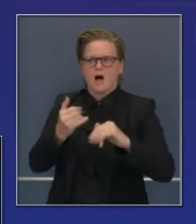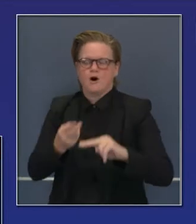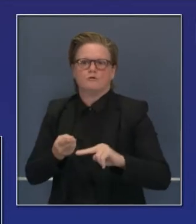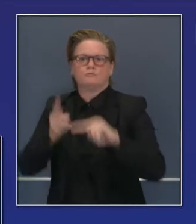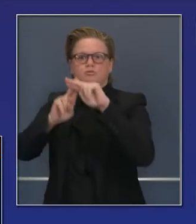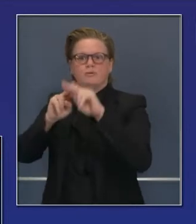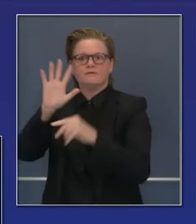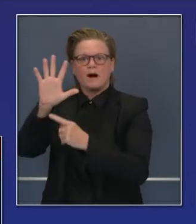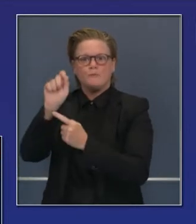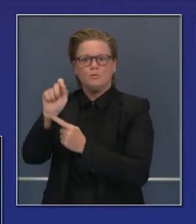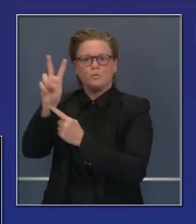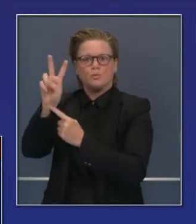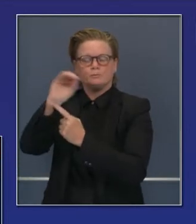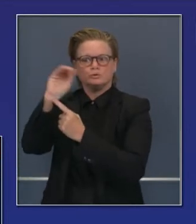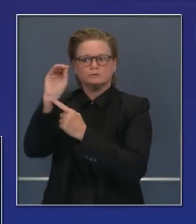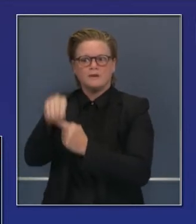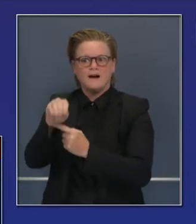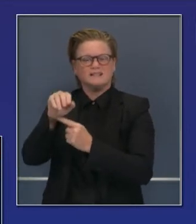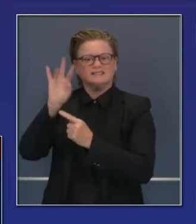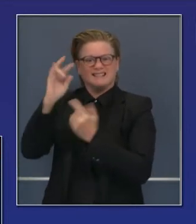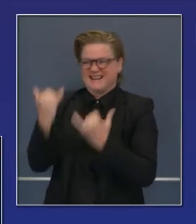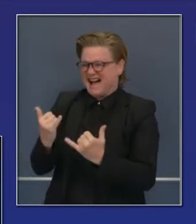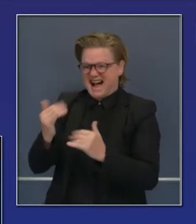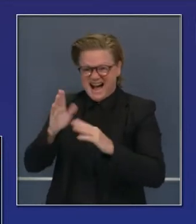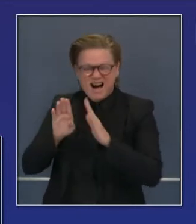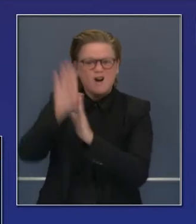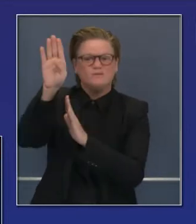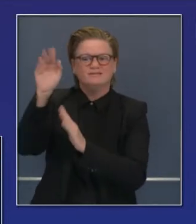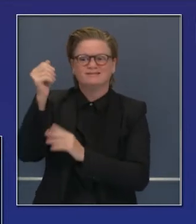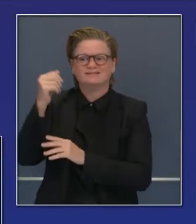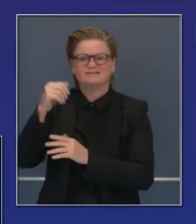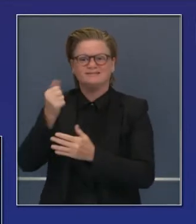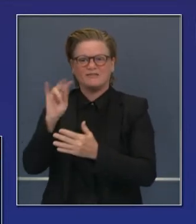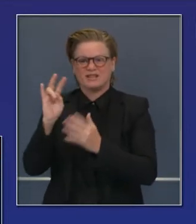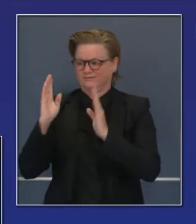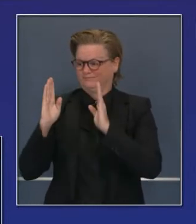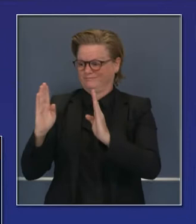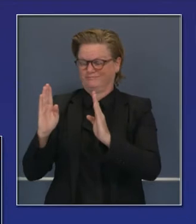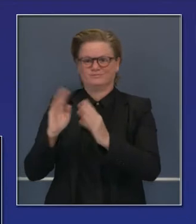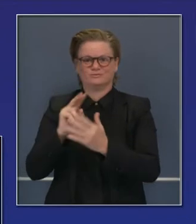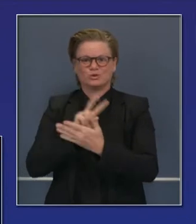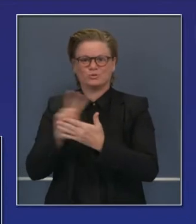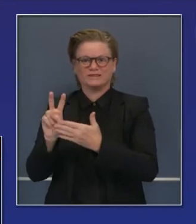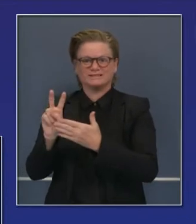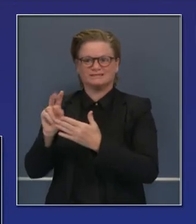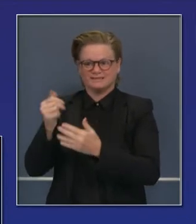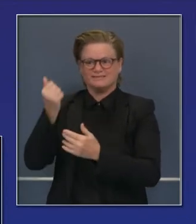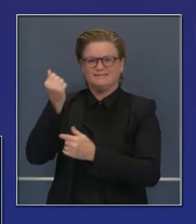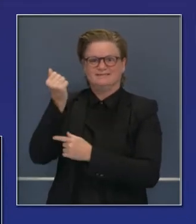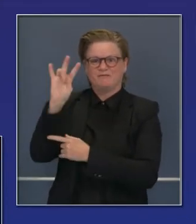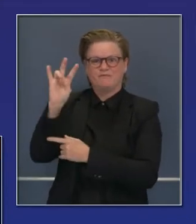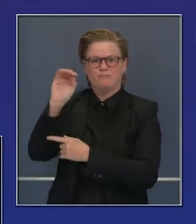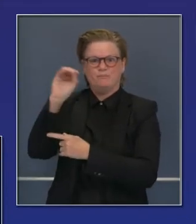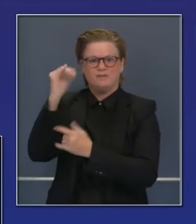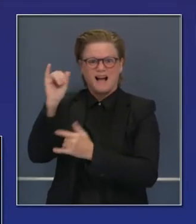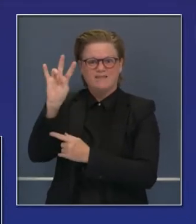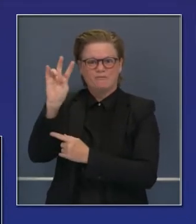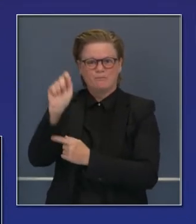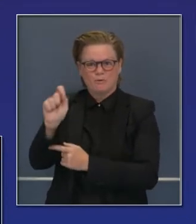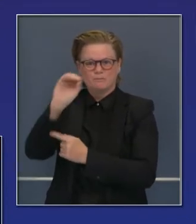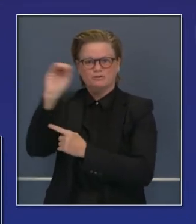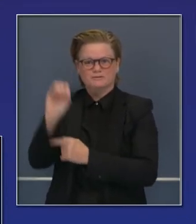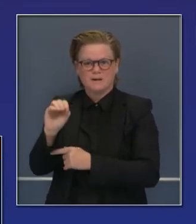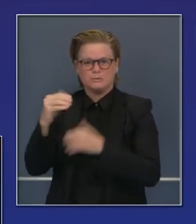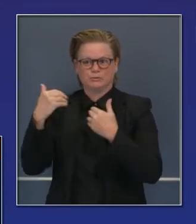aumentado de 5.2% a 7%. El índice de positividad de 7 días todavía más